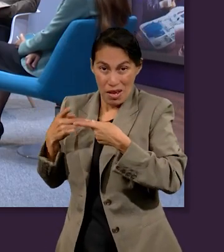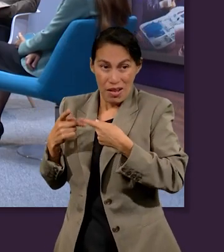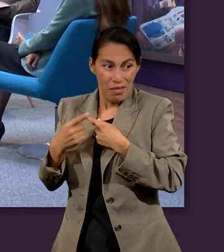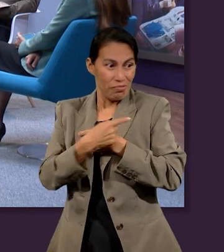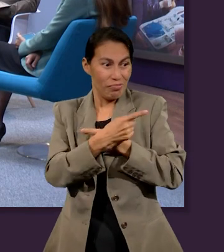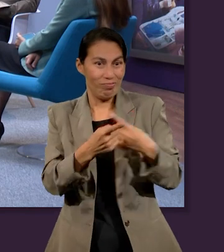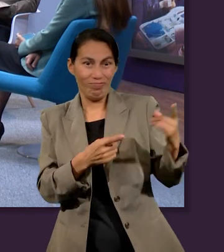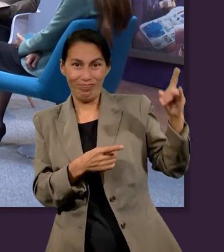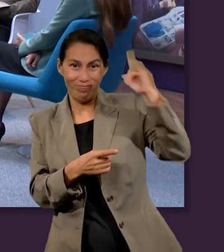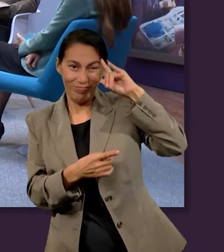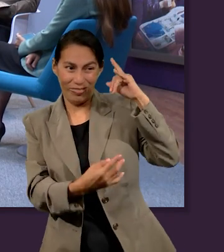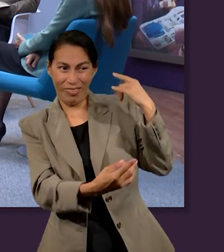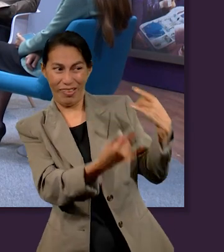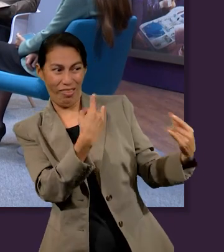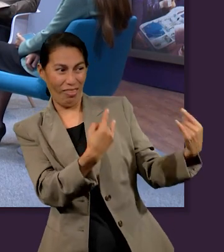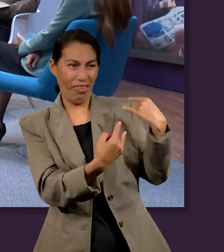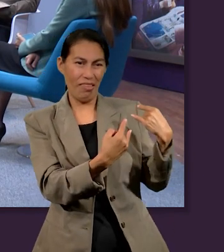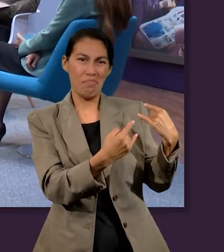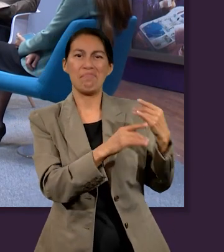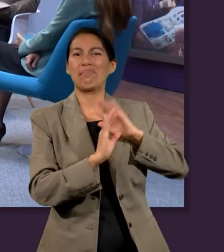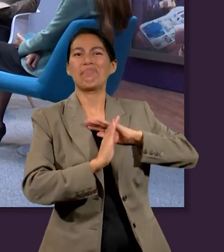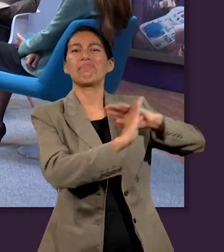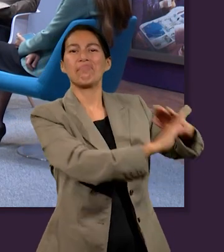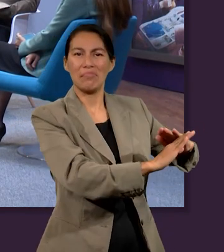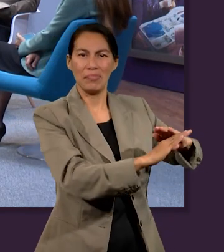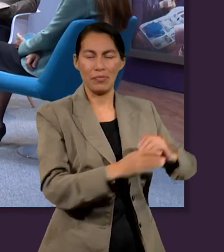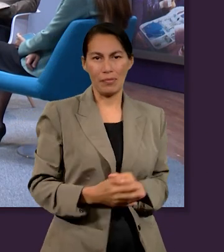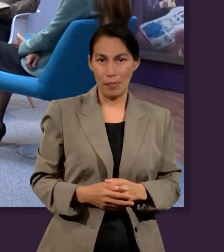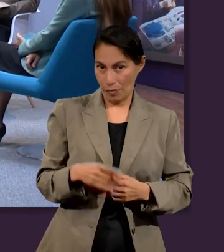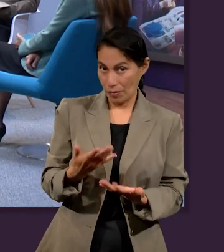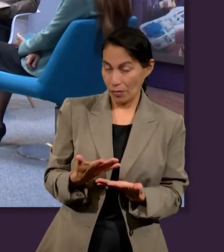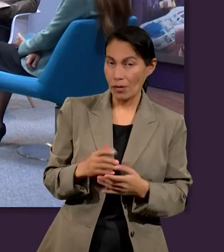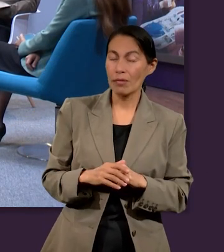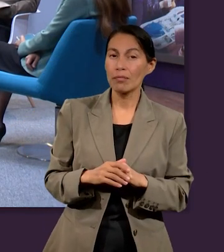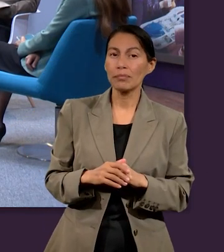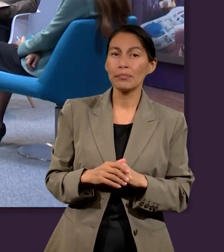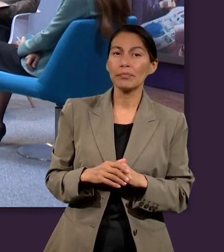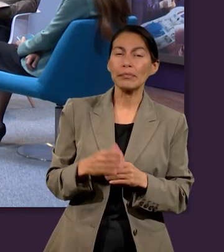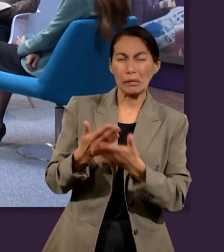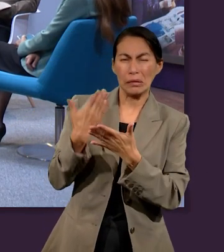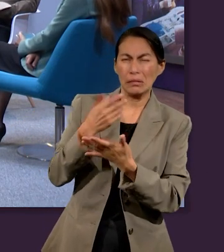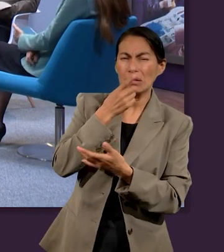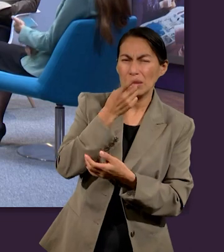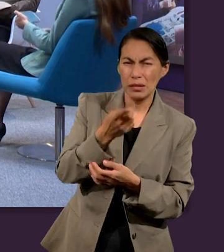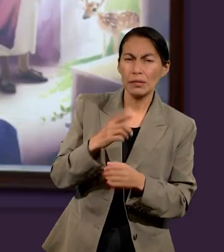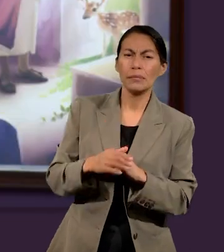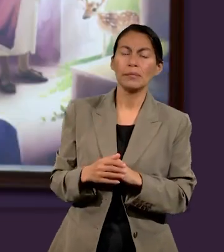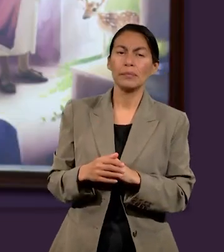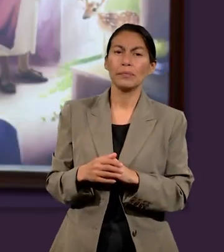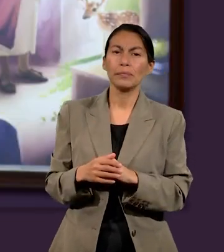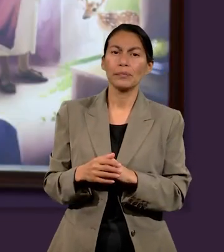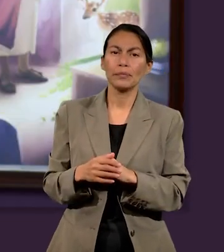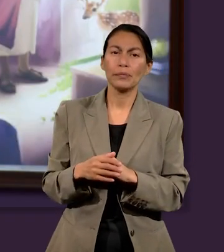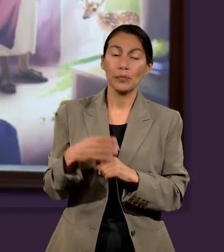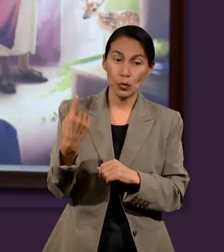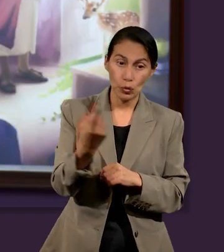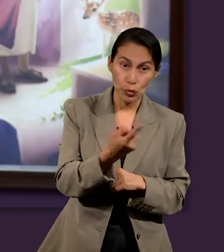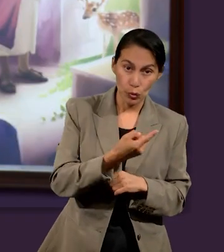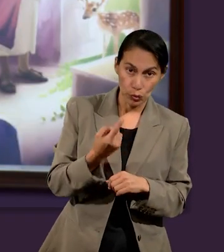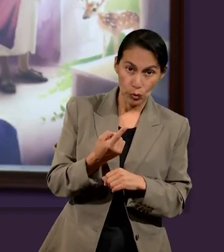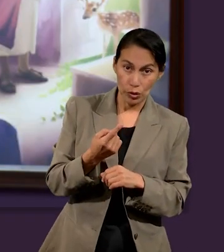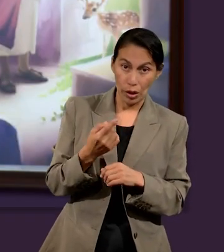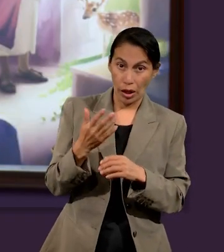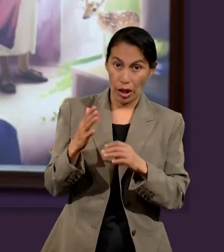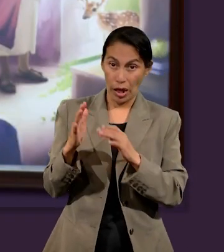de todos. Tan solo una lectura concienzuda de las escrituras nos hará, como mencionaba en una de mis